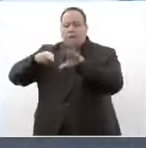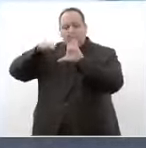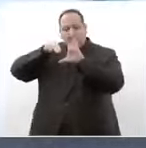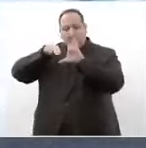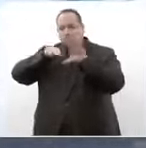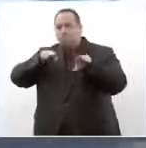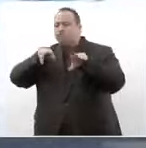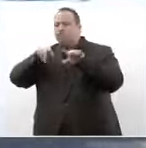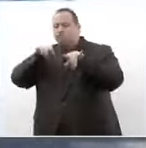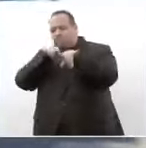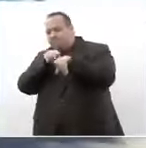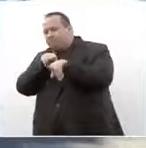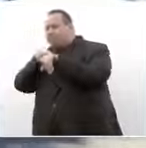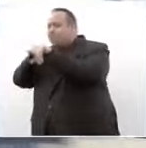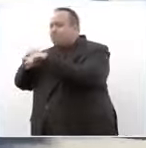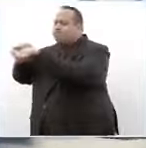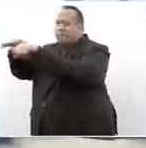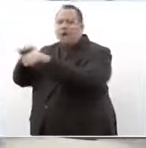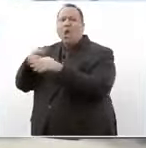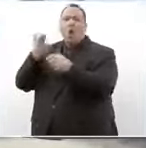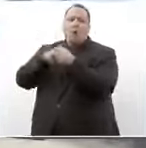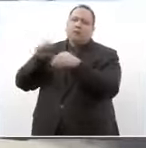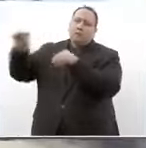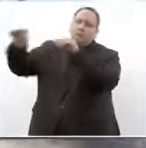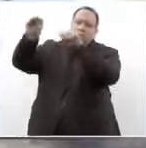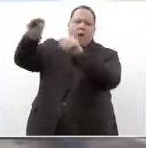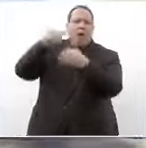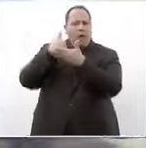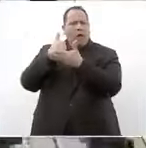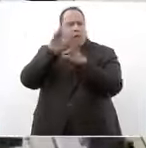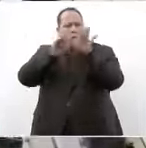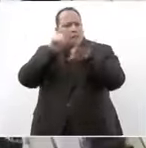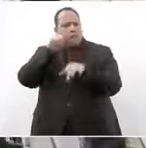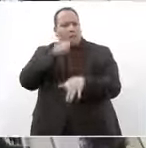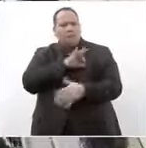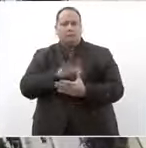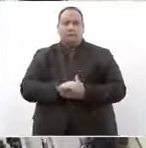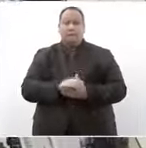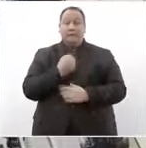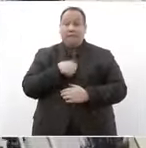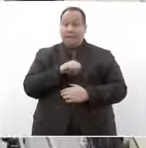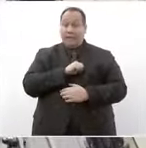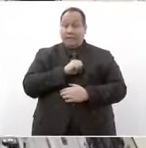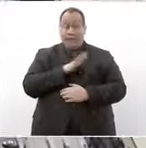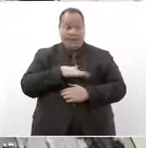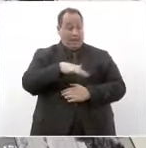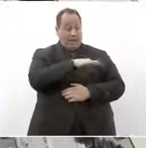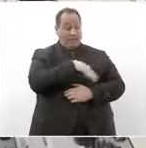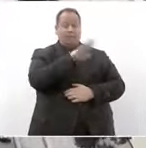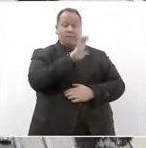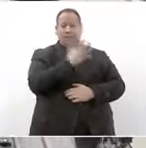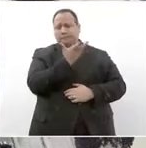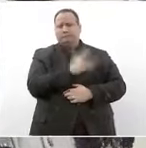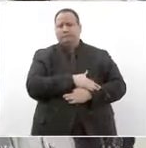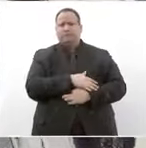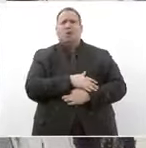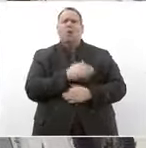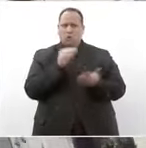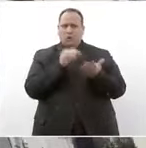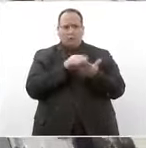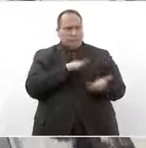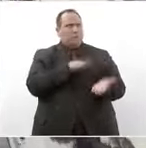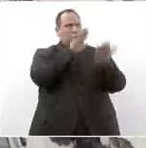de pacientes que requieran ser atendidos en los distintos hospitales la salud pública en baja california